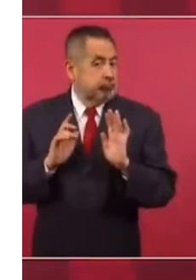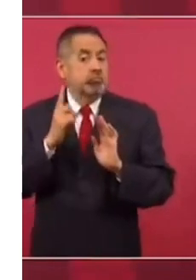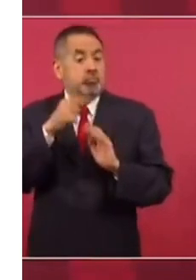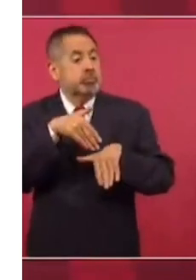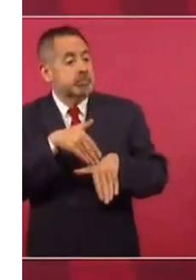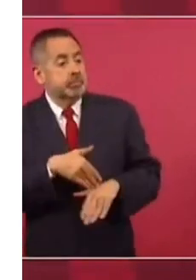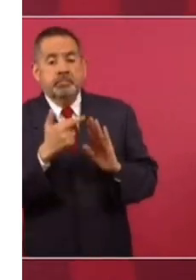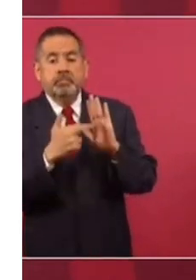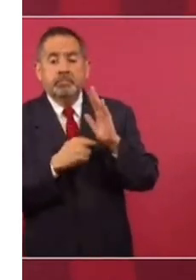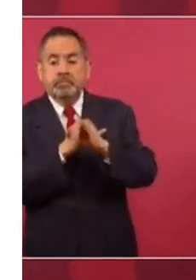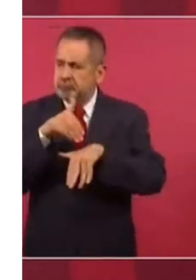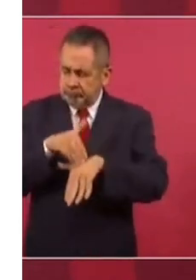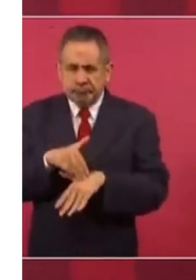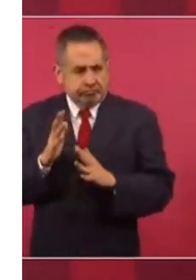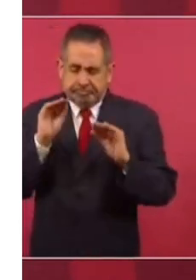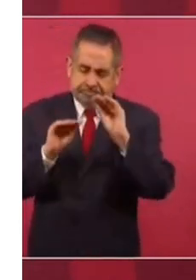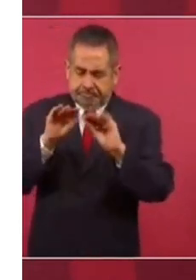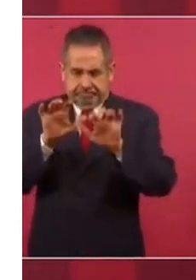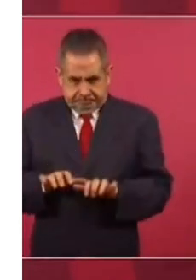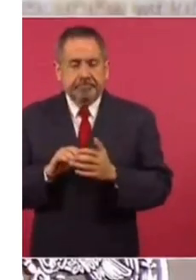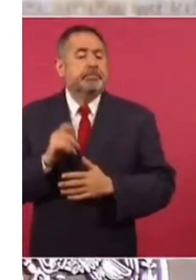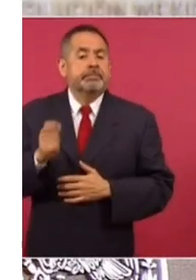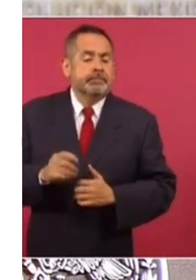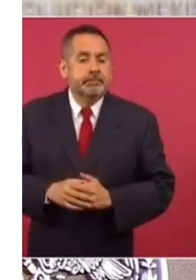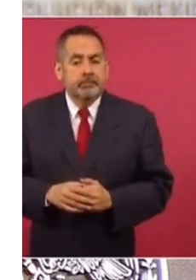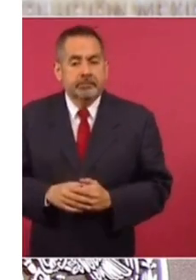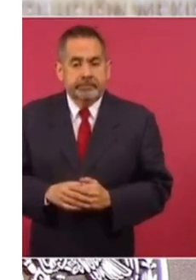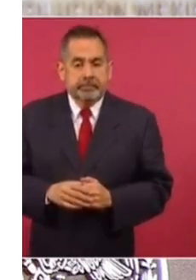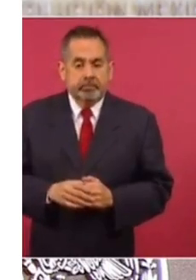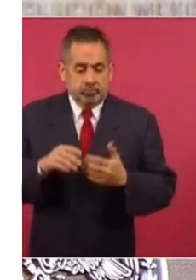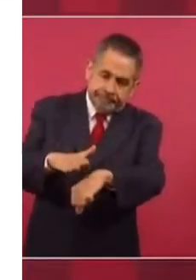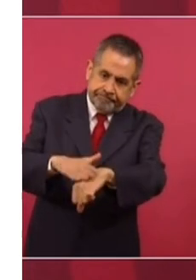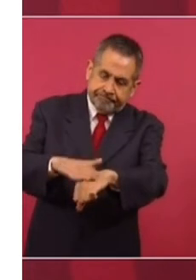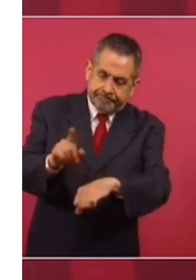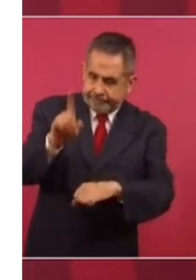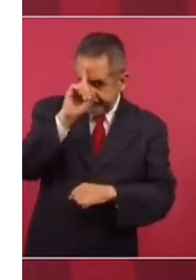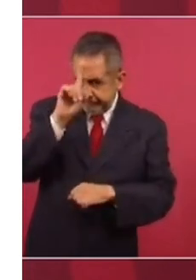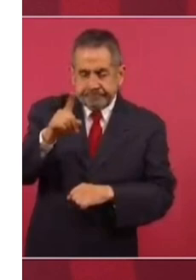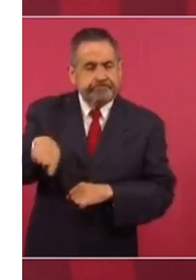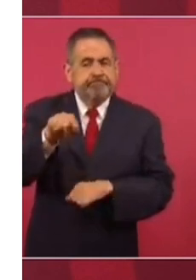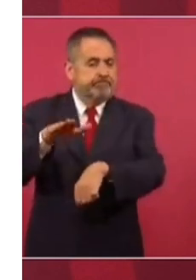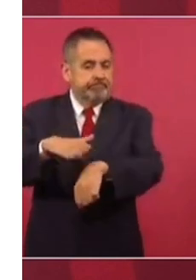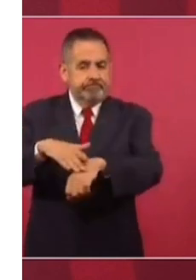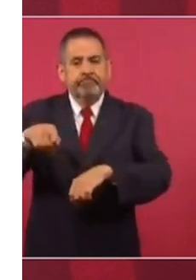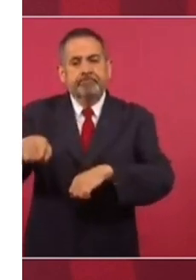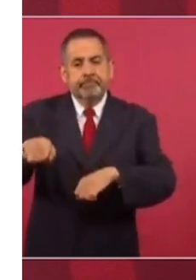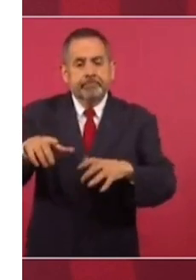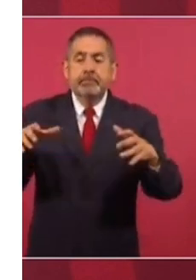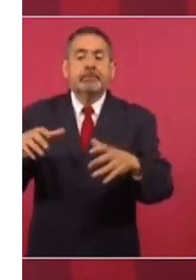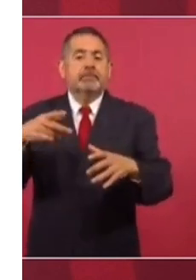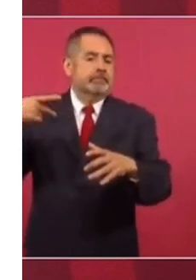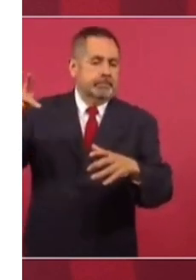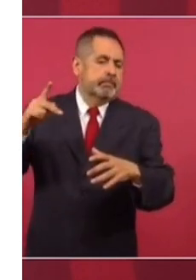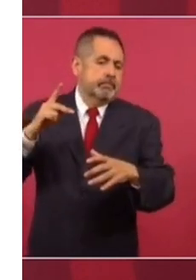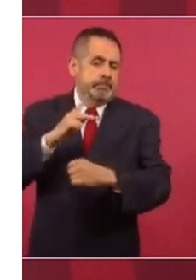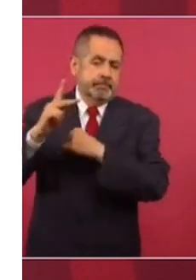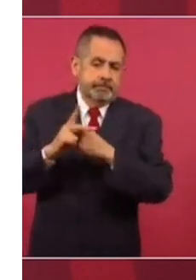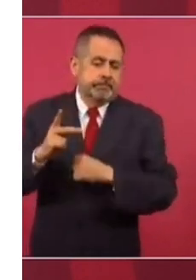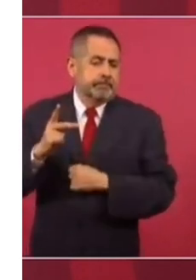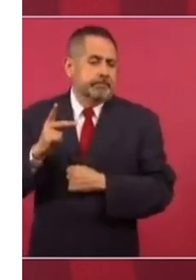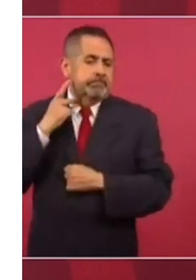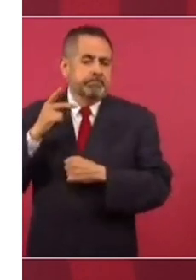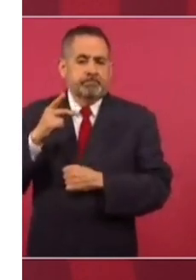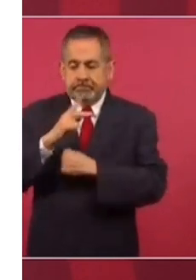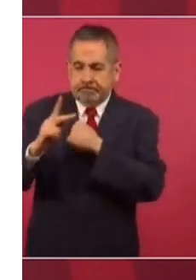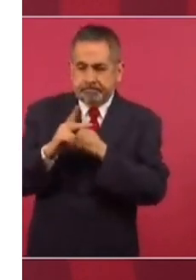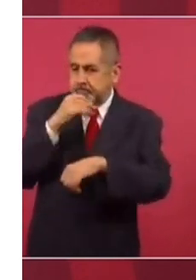acuerdos internacionales se exhorta a los responsables de la Constitución Política en Perú